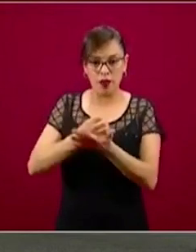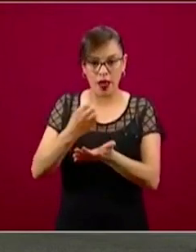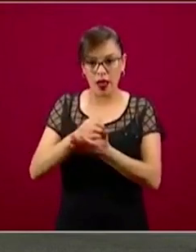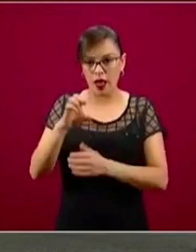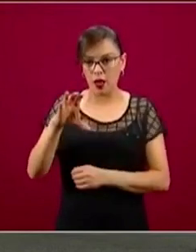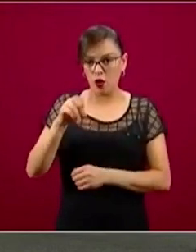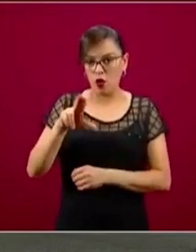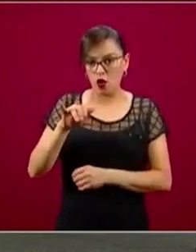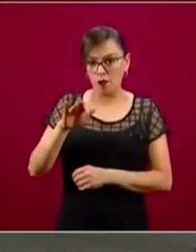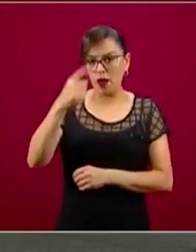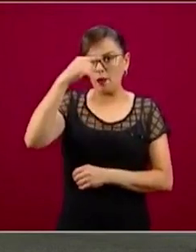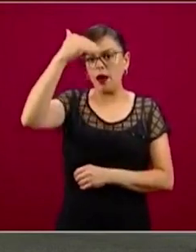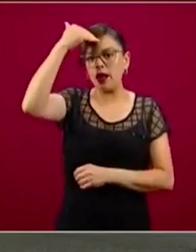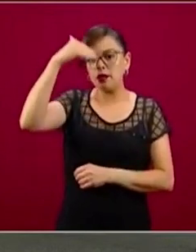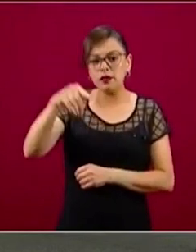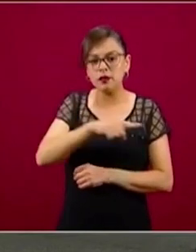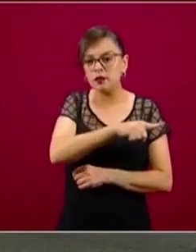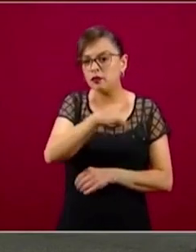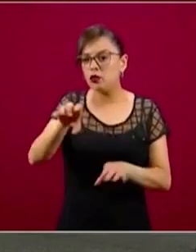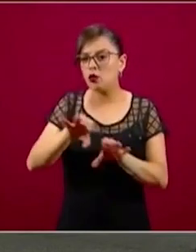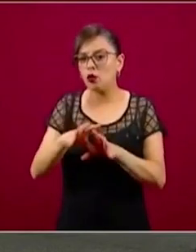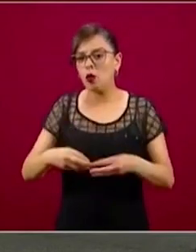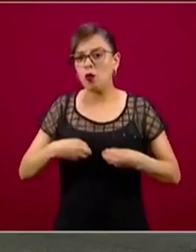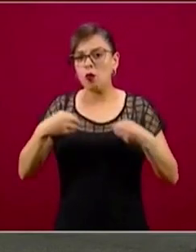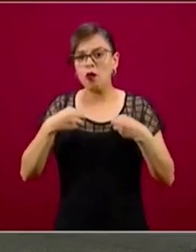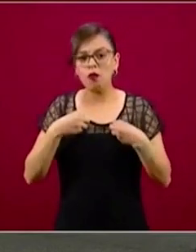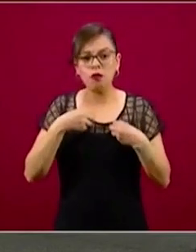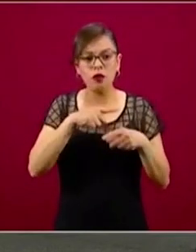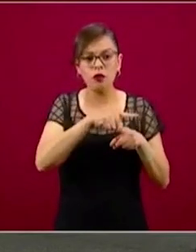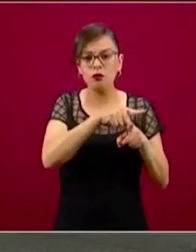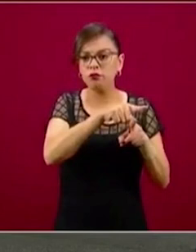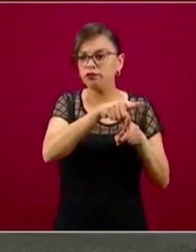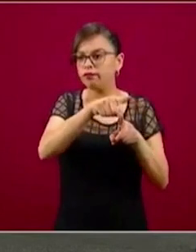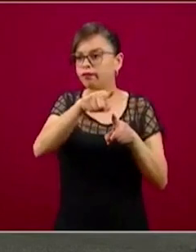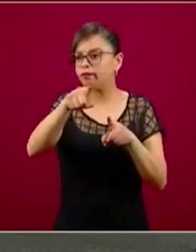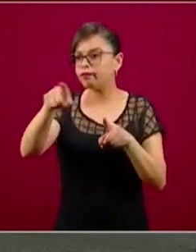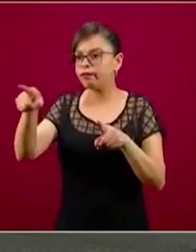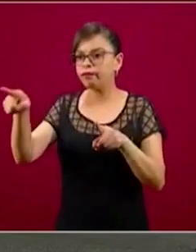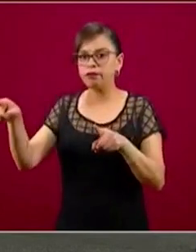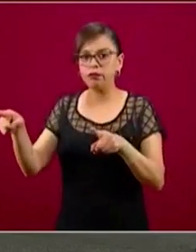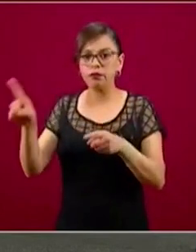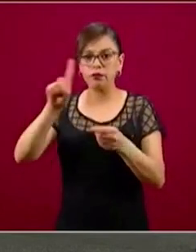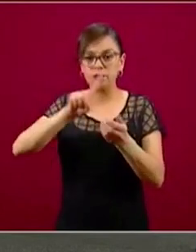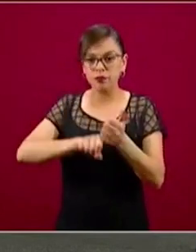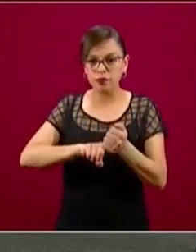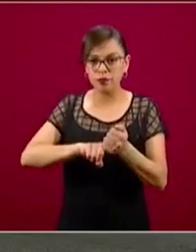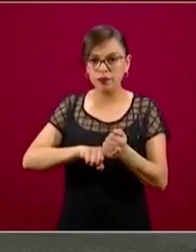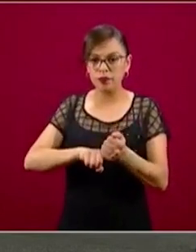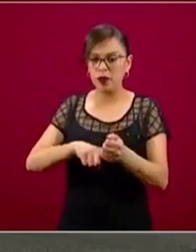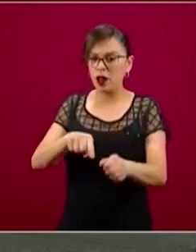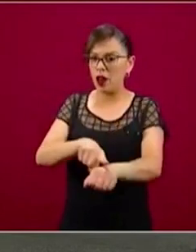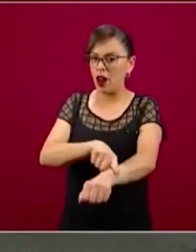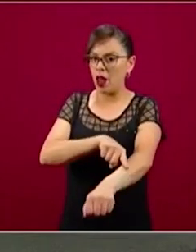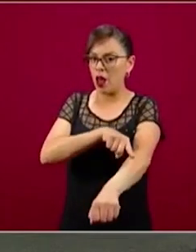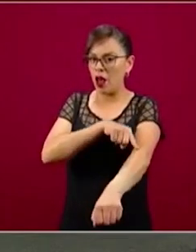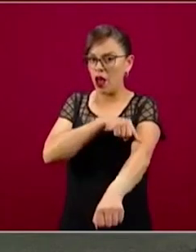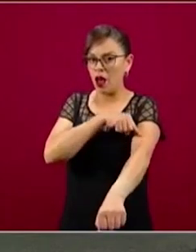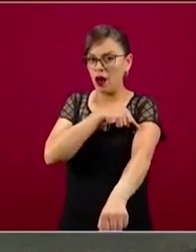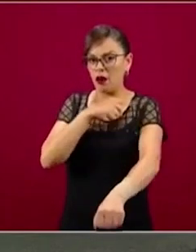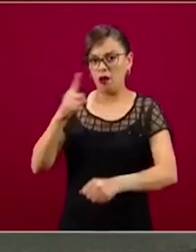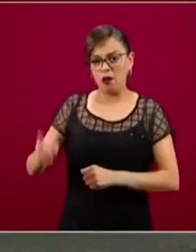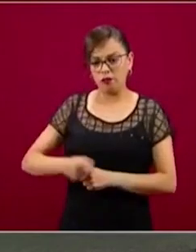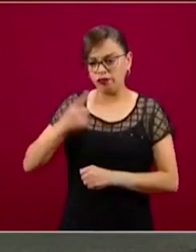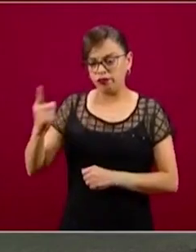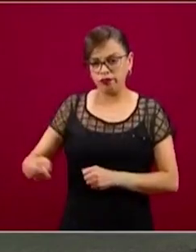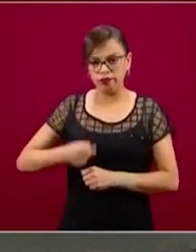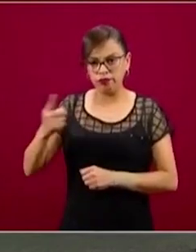las condiciones en las que vive una población en forma crónica, en forma prolongada. Los